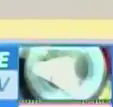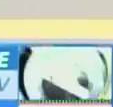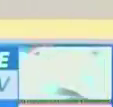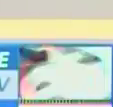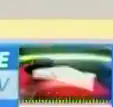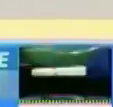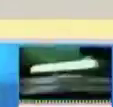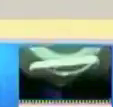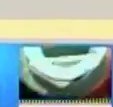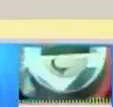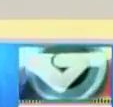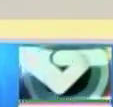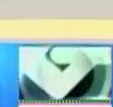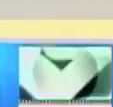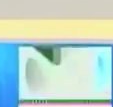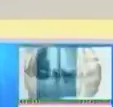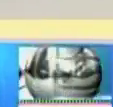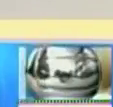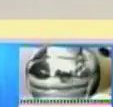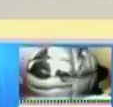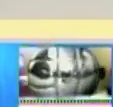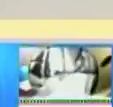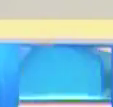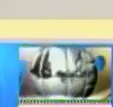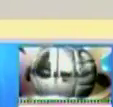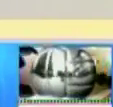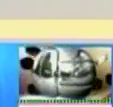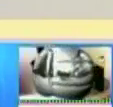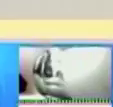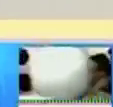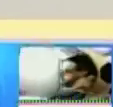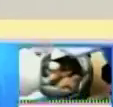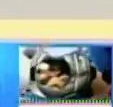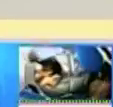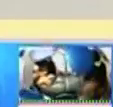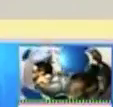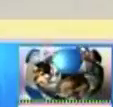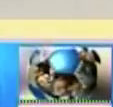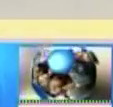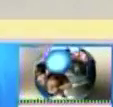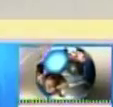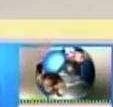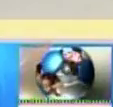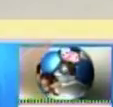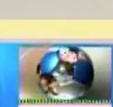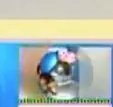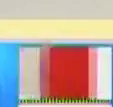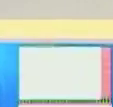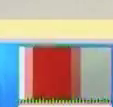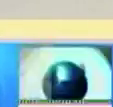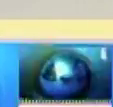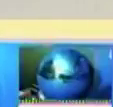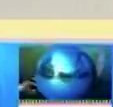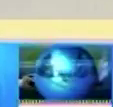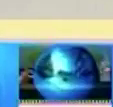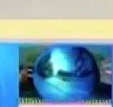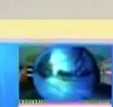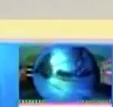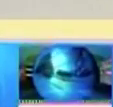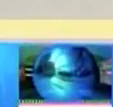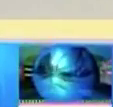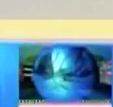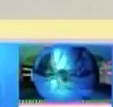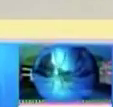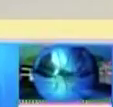Marilce Que no solo en nombre de todo el equipo técnico de producción que hace posible este espacio Invitándolos a que nos acompañen durante la próxima media hora Tenemos un invitado